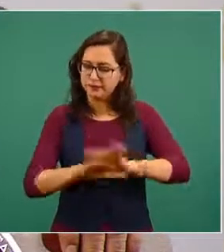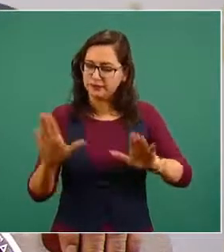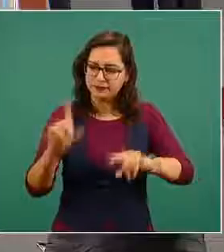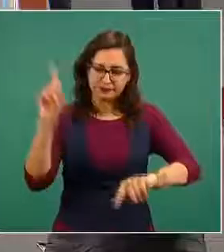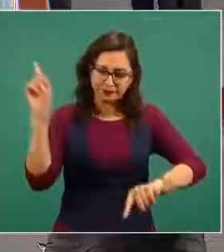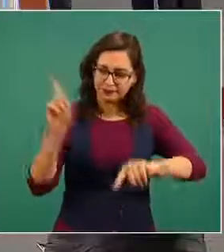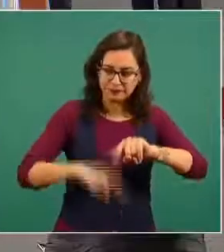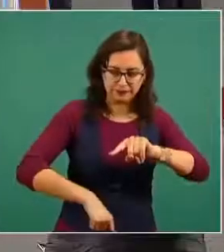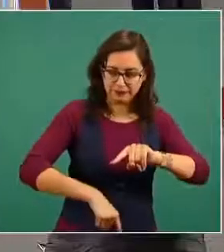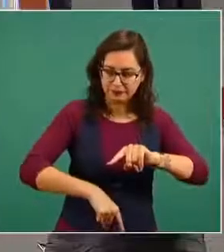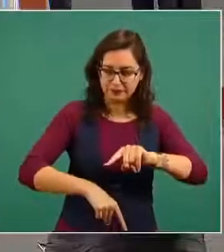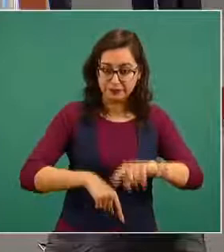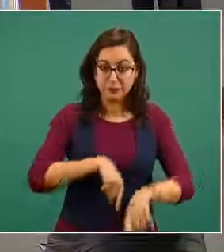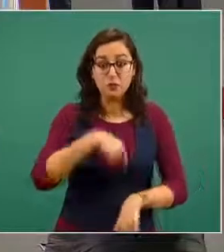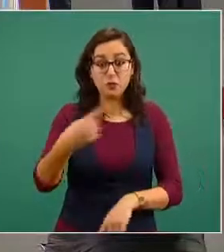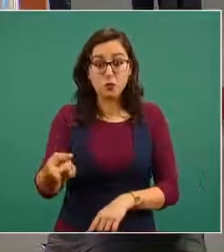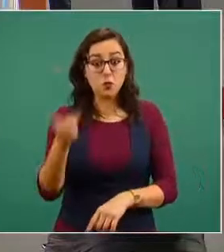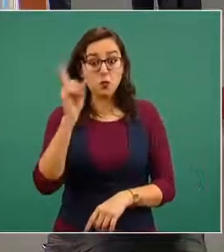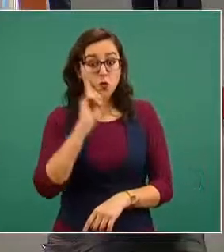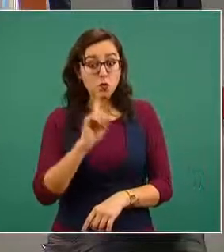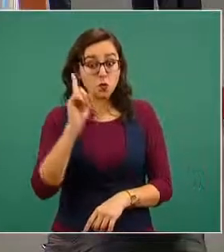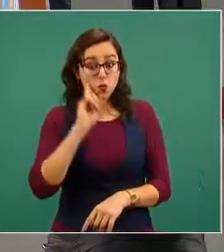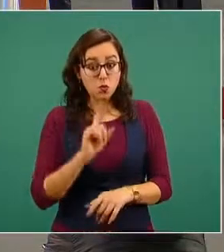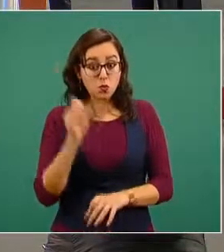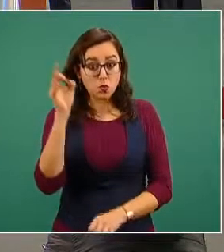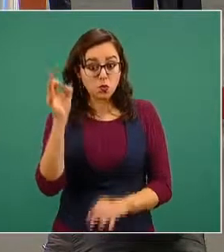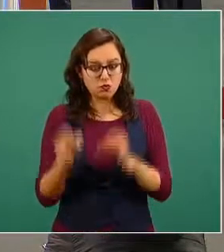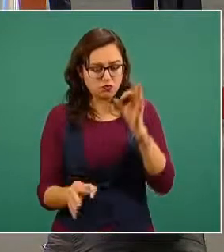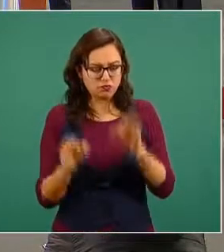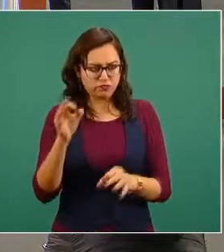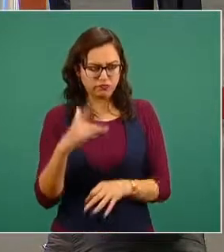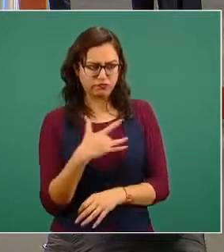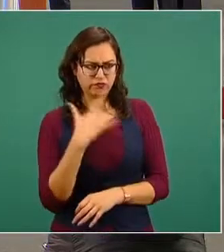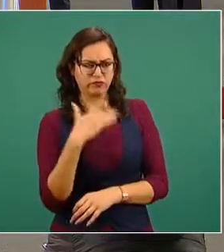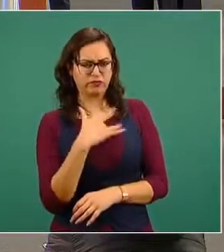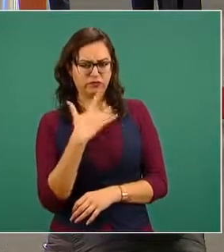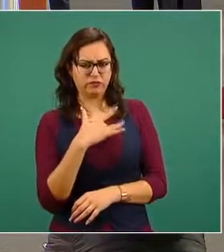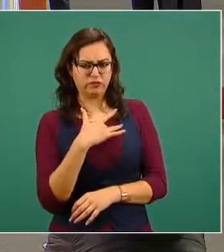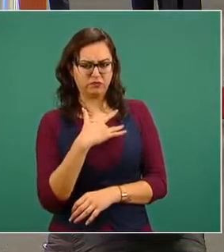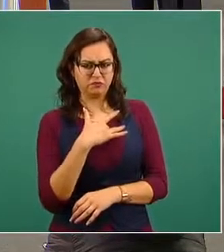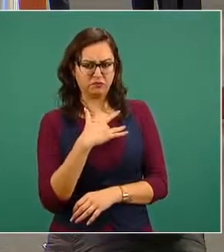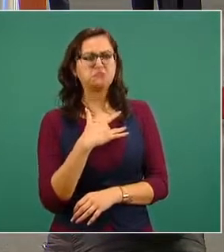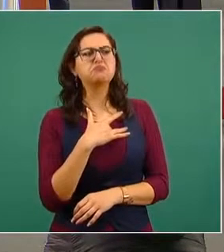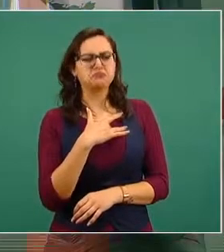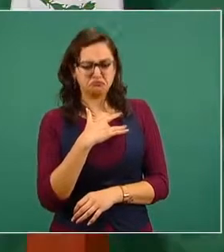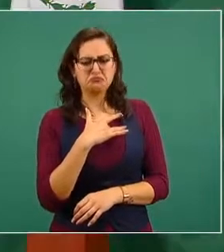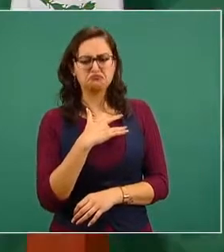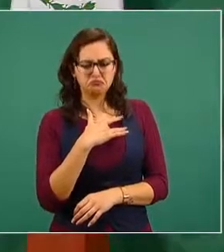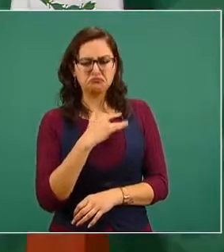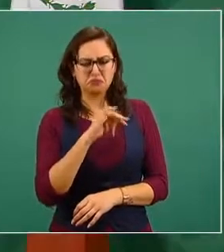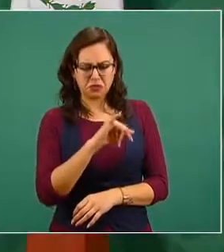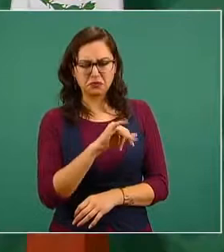la jueza federal correspondiente estimó procedente tal petición.